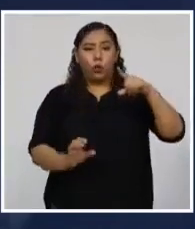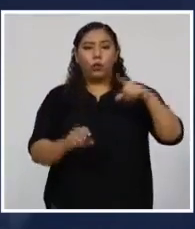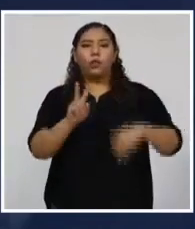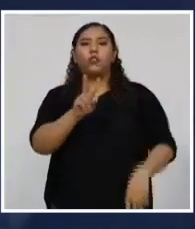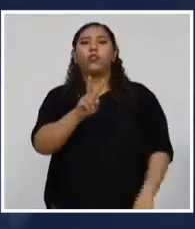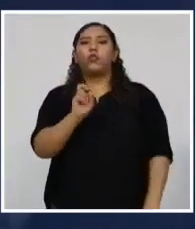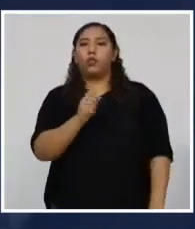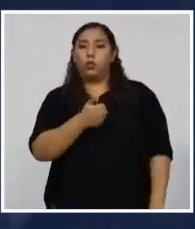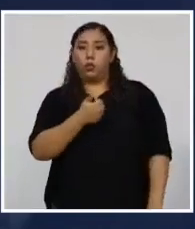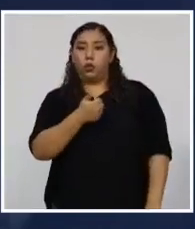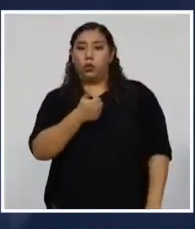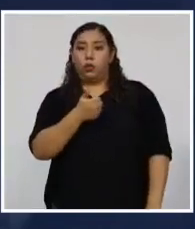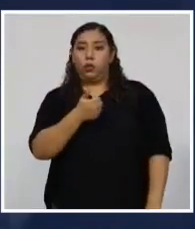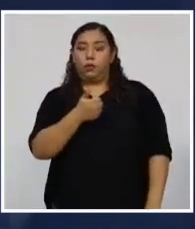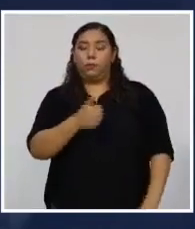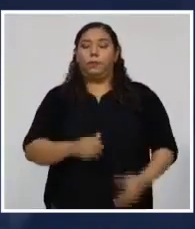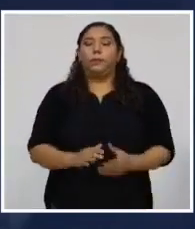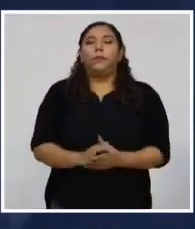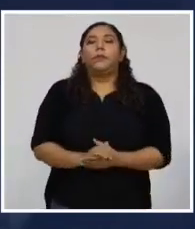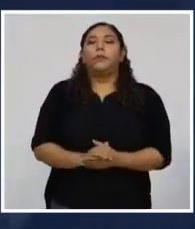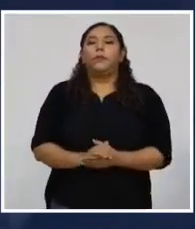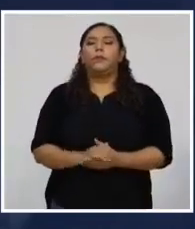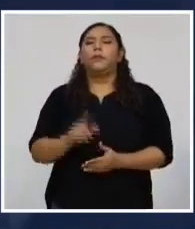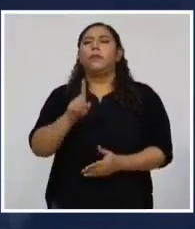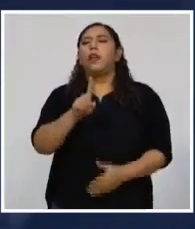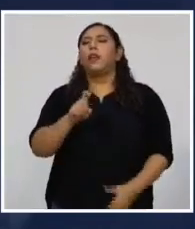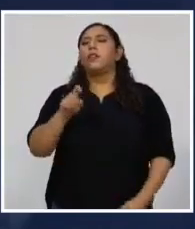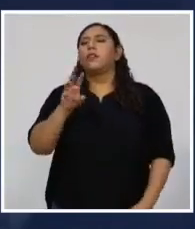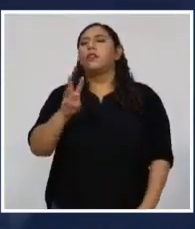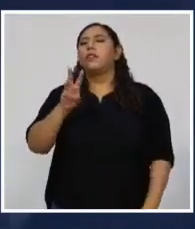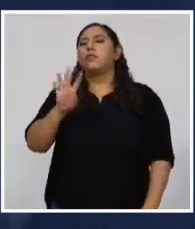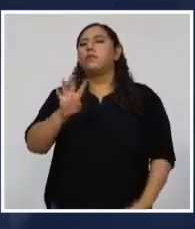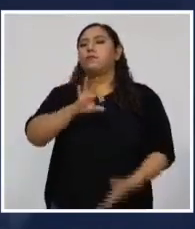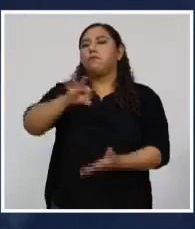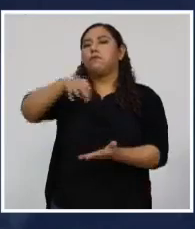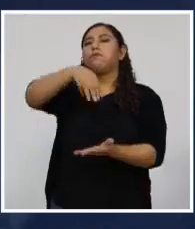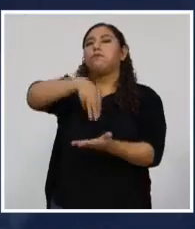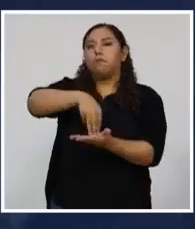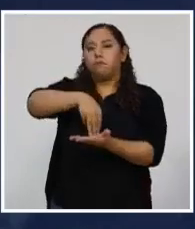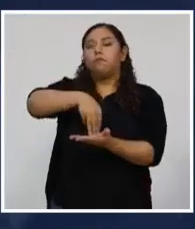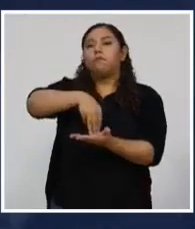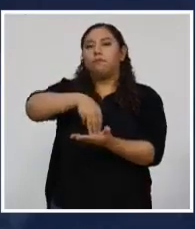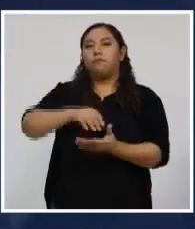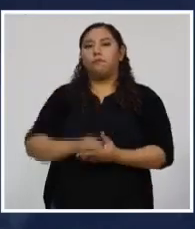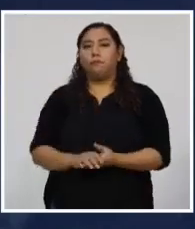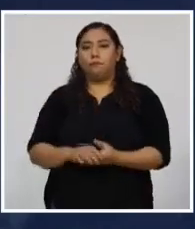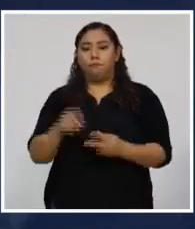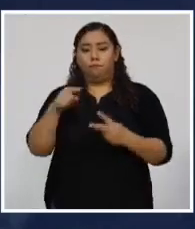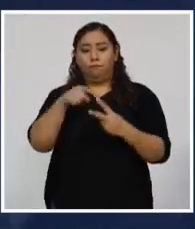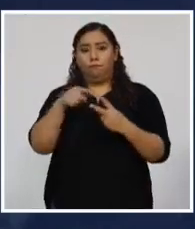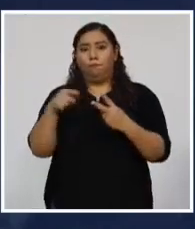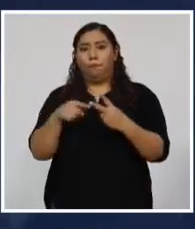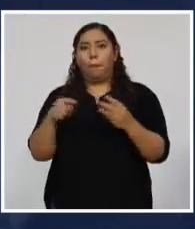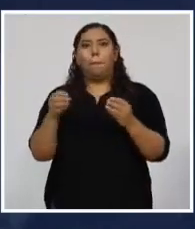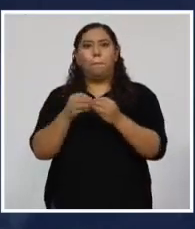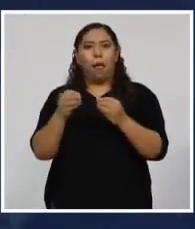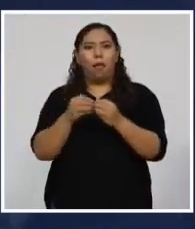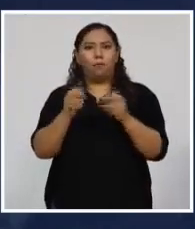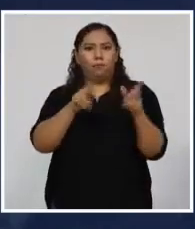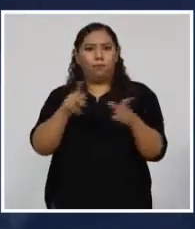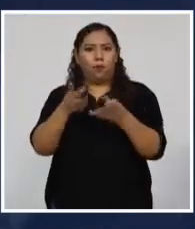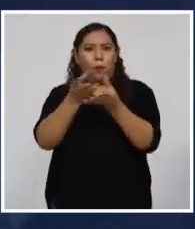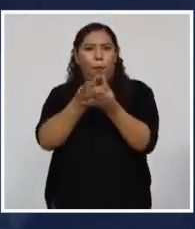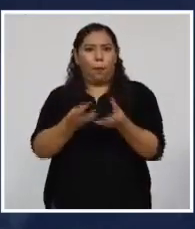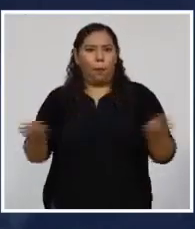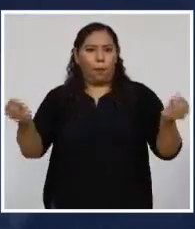210 en el departamento de Cortés, 164 en Francisco Morazán, son los dos departamentos con el mayor número de